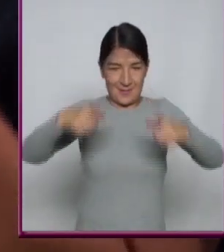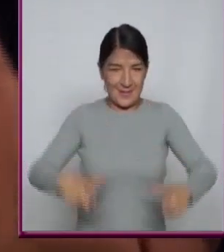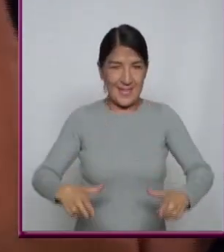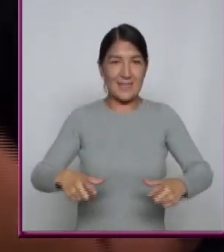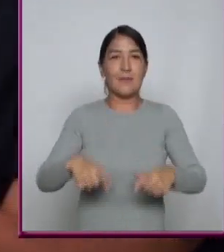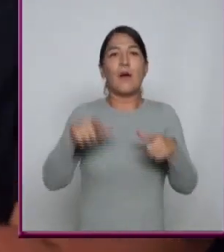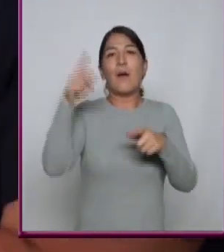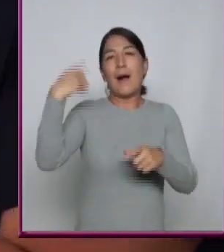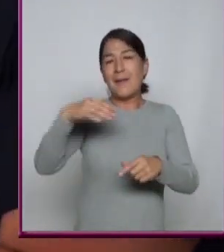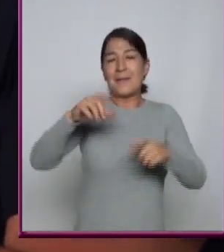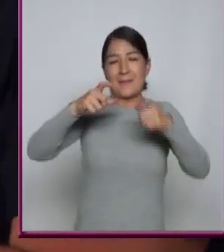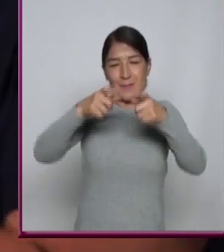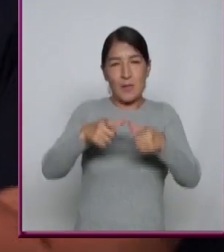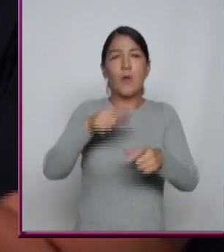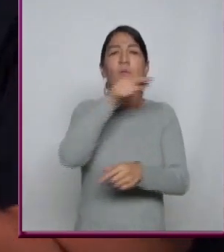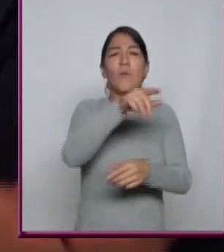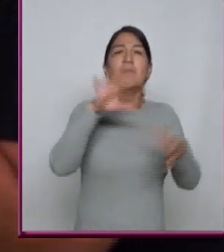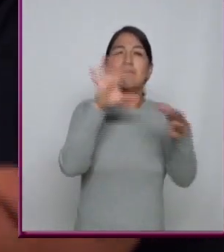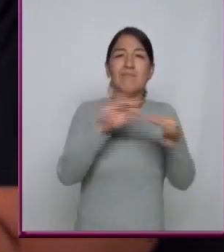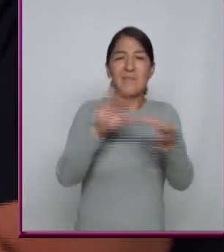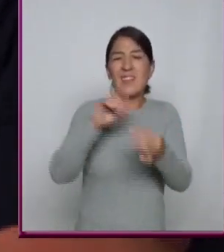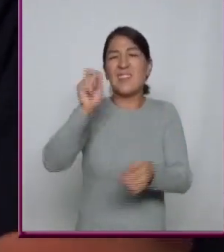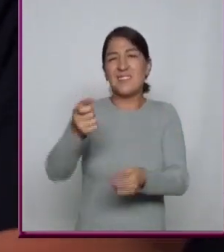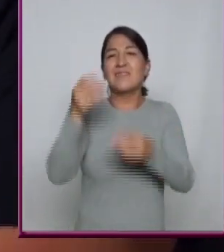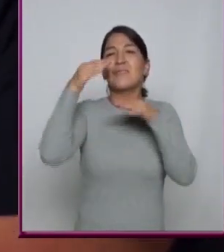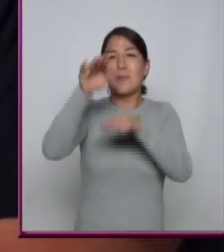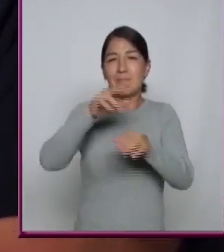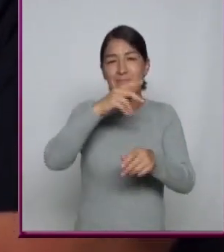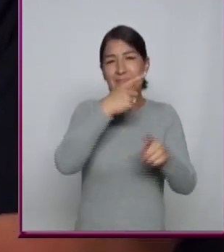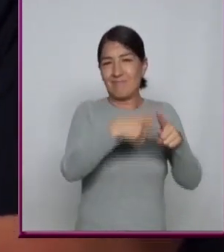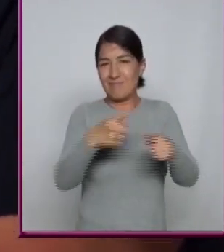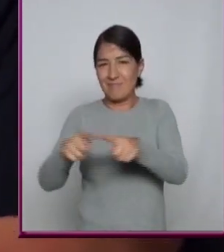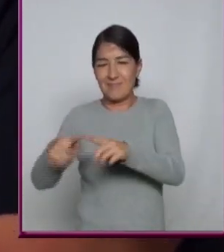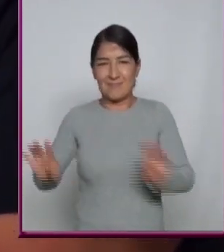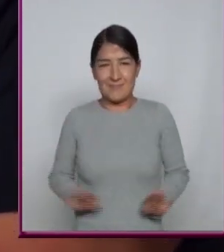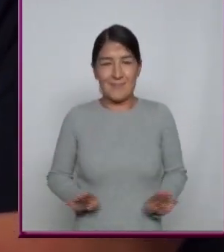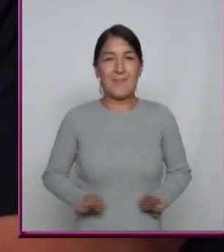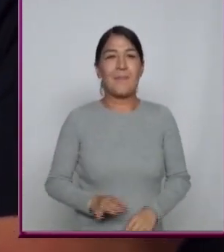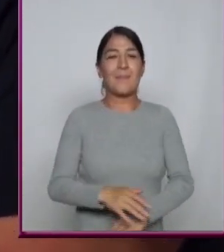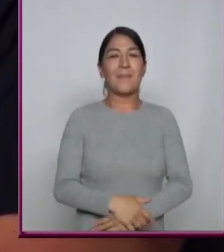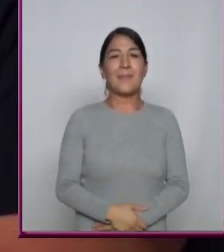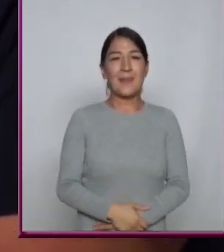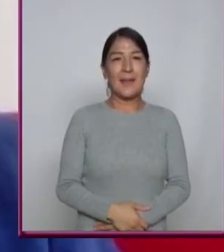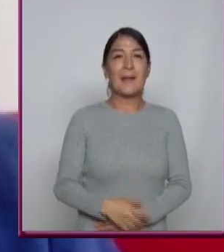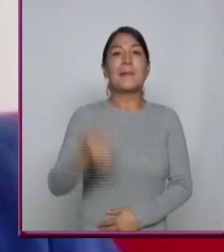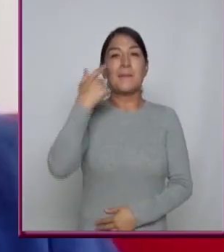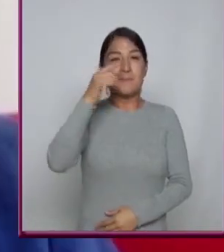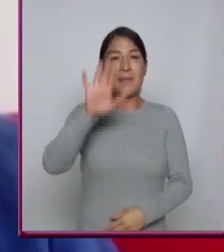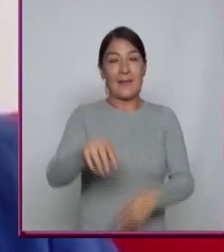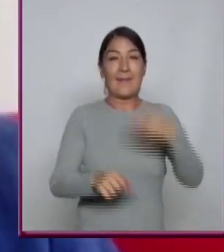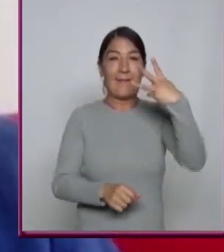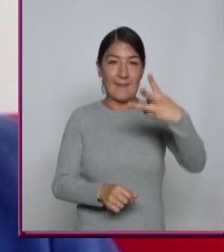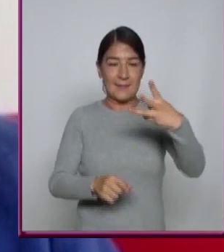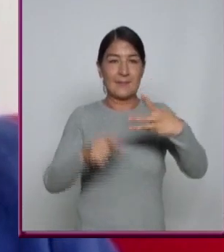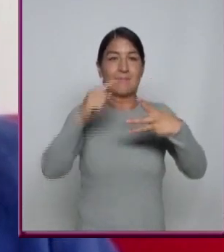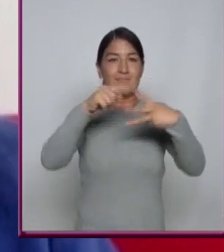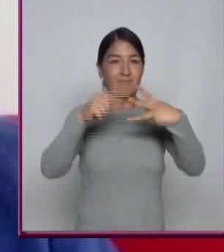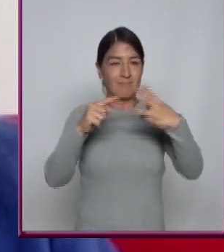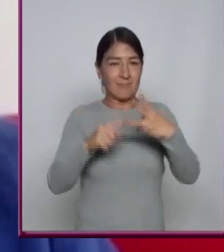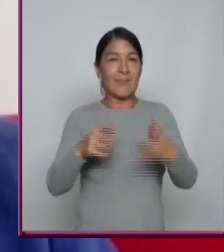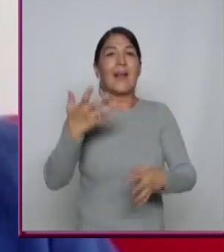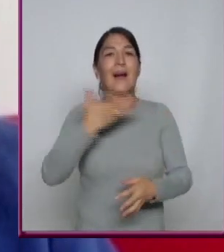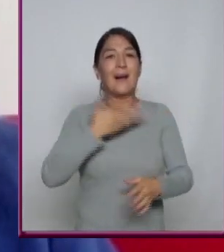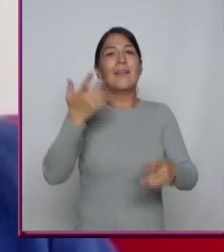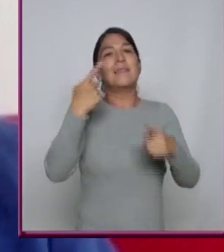compacto ¿Qué nos podrías hablar de sus características y sus diferentes? Pues mira, son tres formatos que